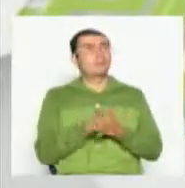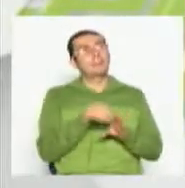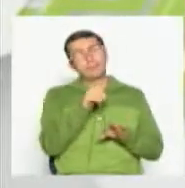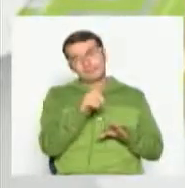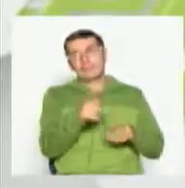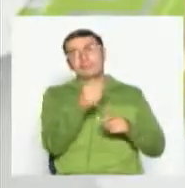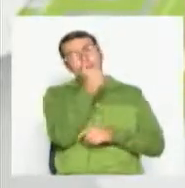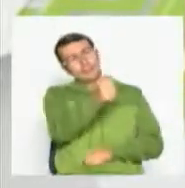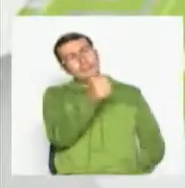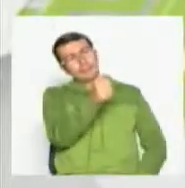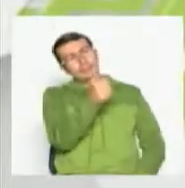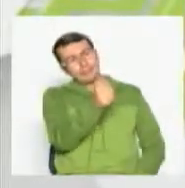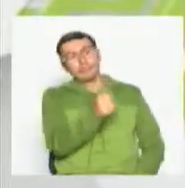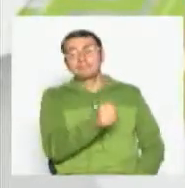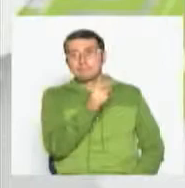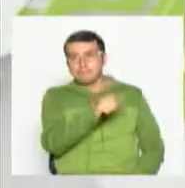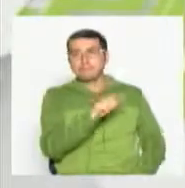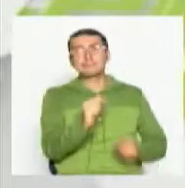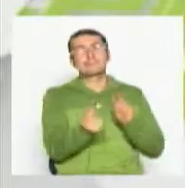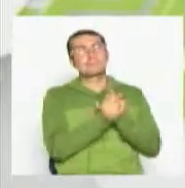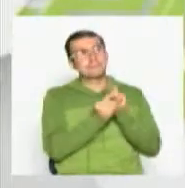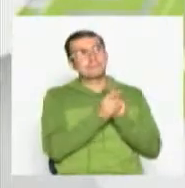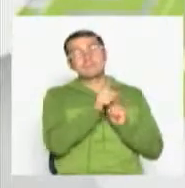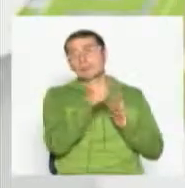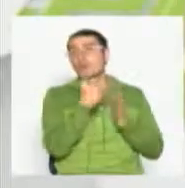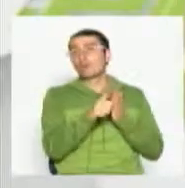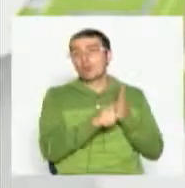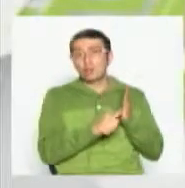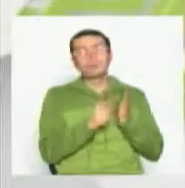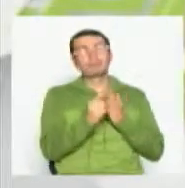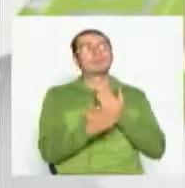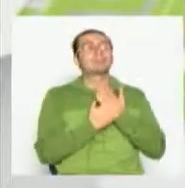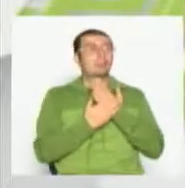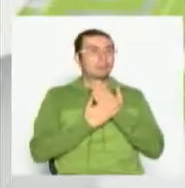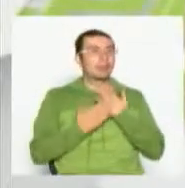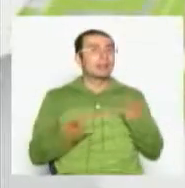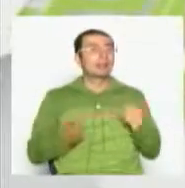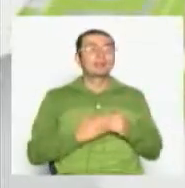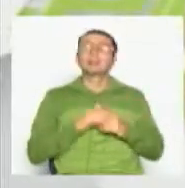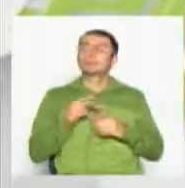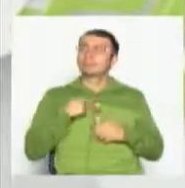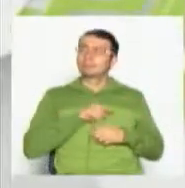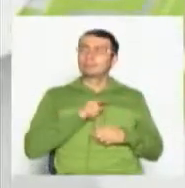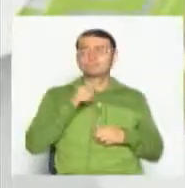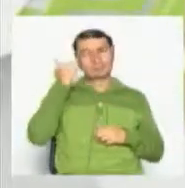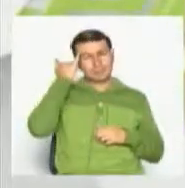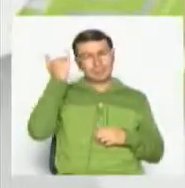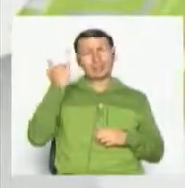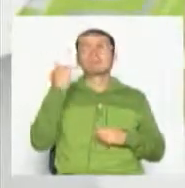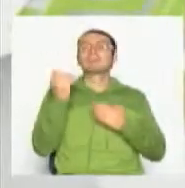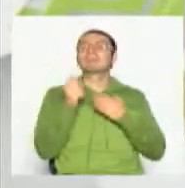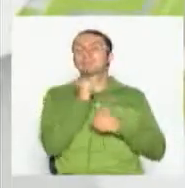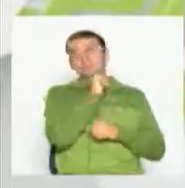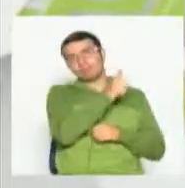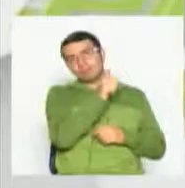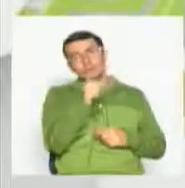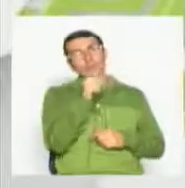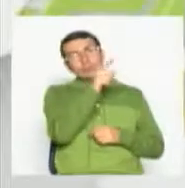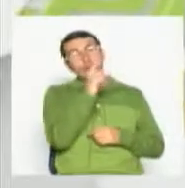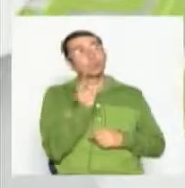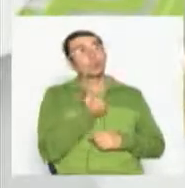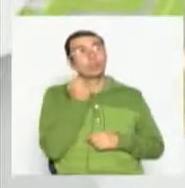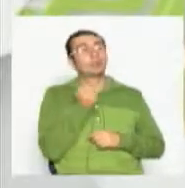que nos muestra programas, que nos permite como idealizar incluso personajes que solo se ven allá,